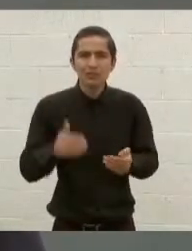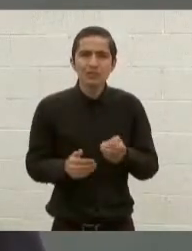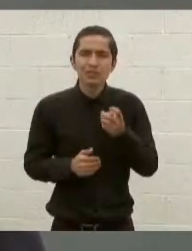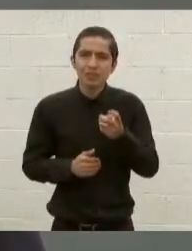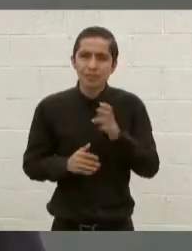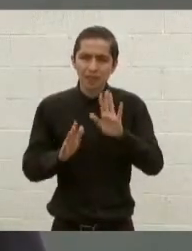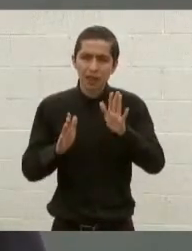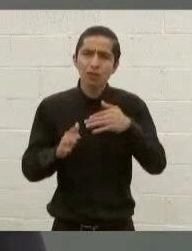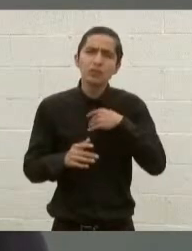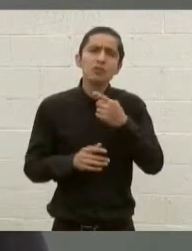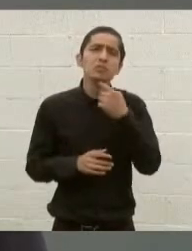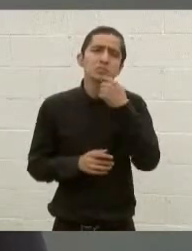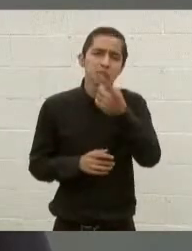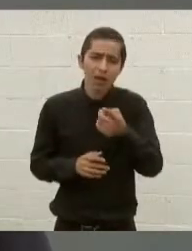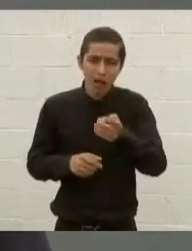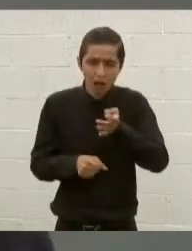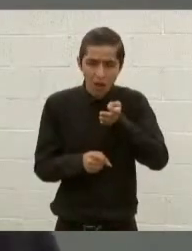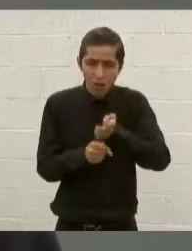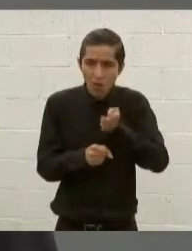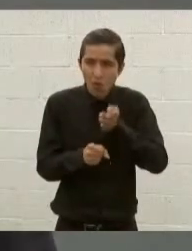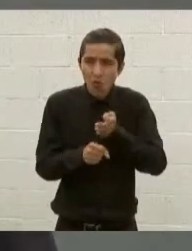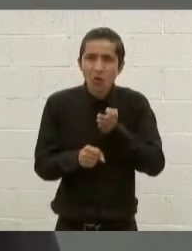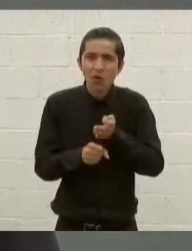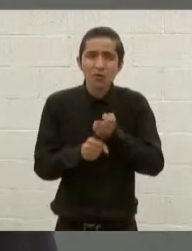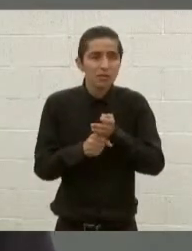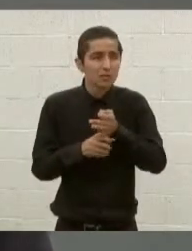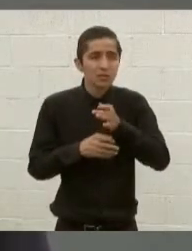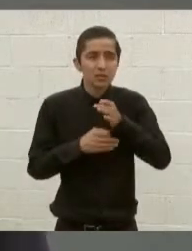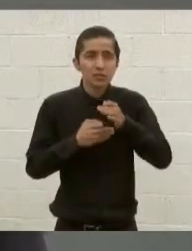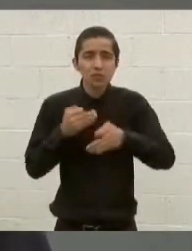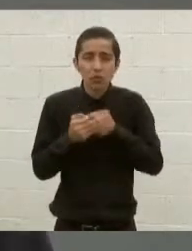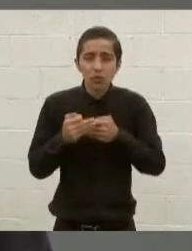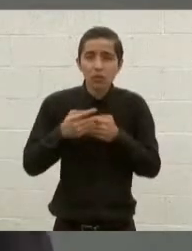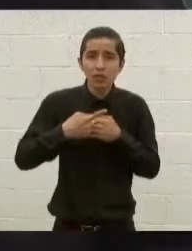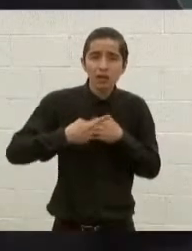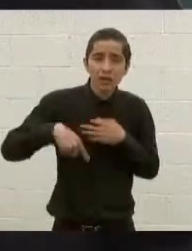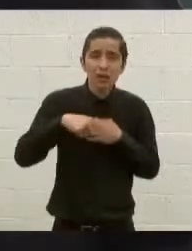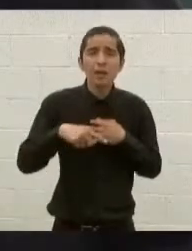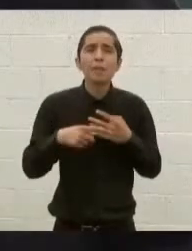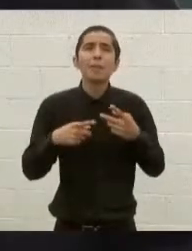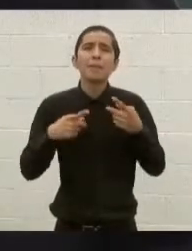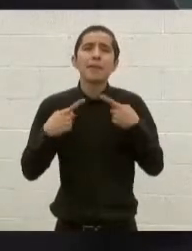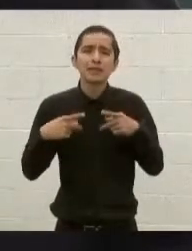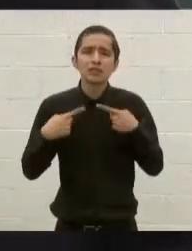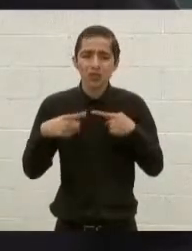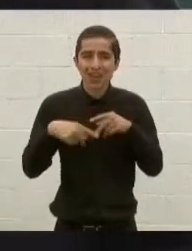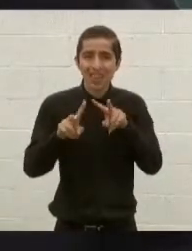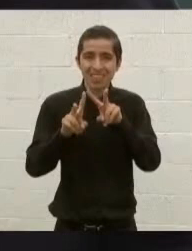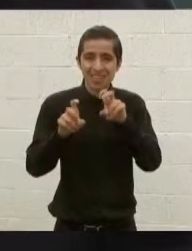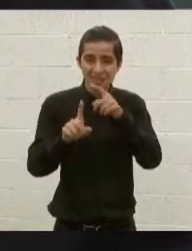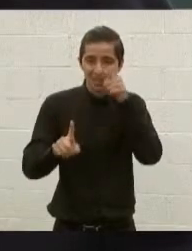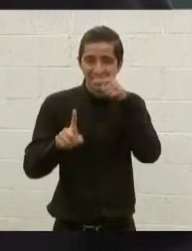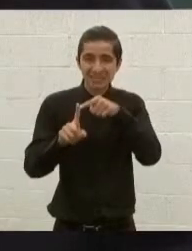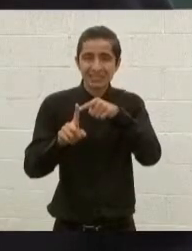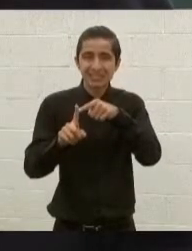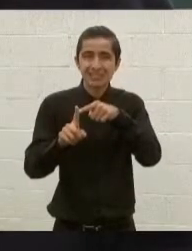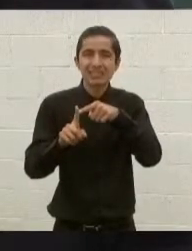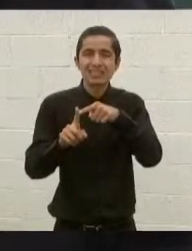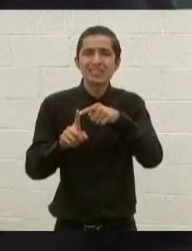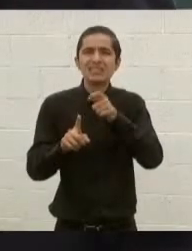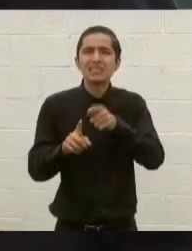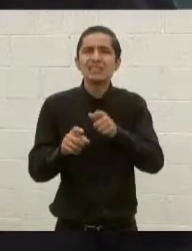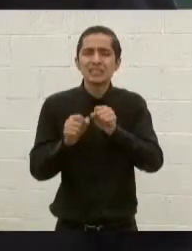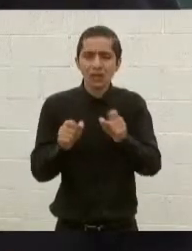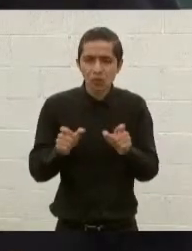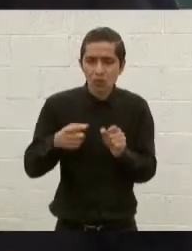Puedo decir que en este momento todos aquellos vinculados, vinculadas al tema a las tareas de